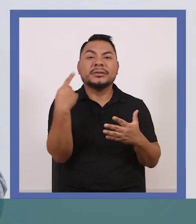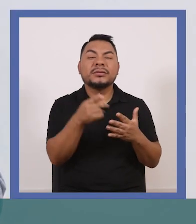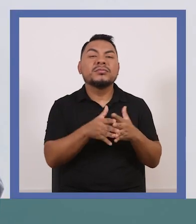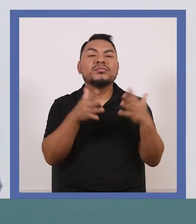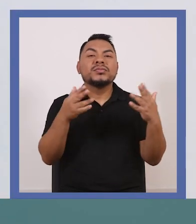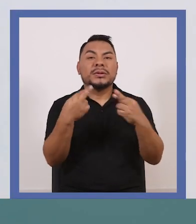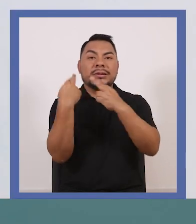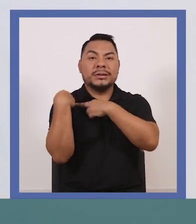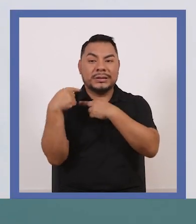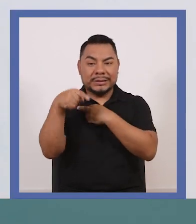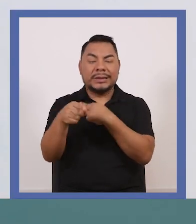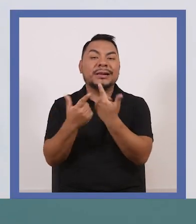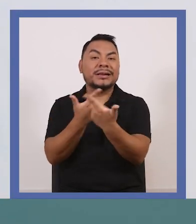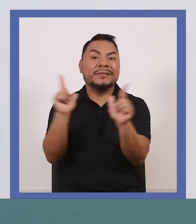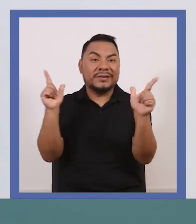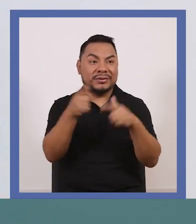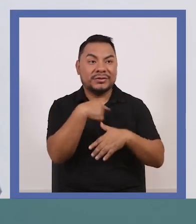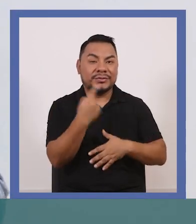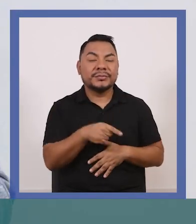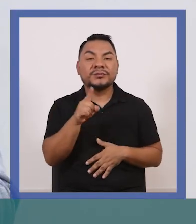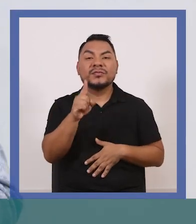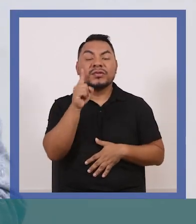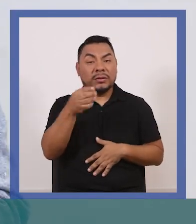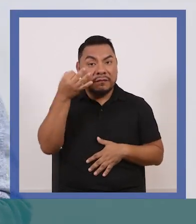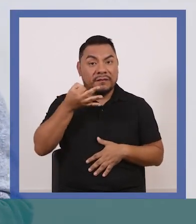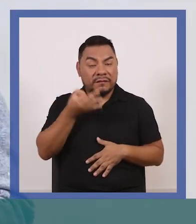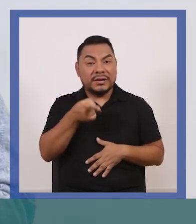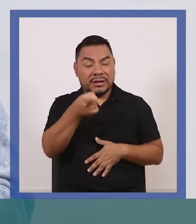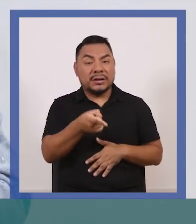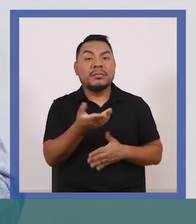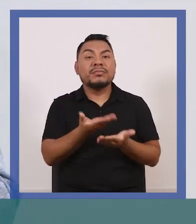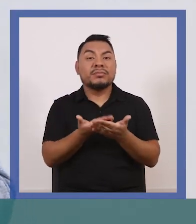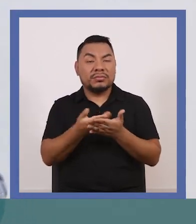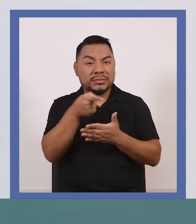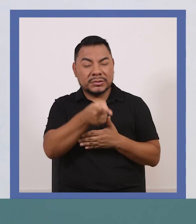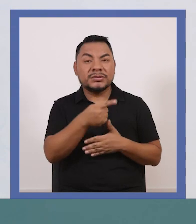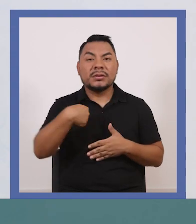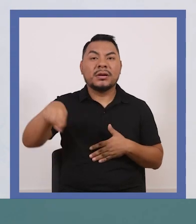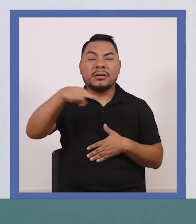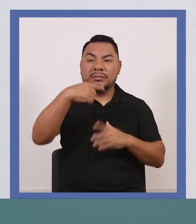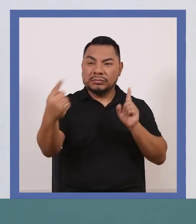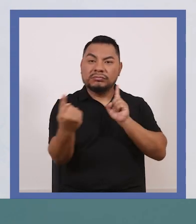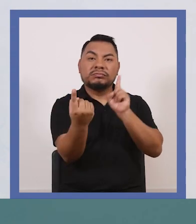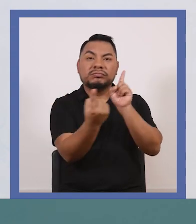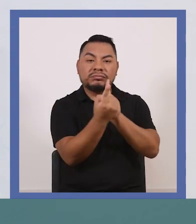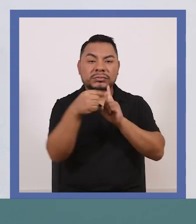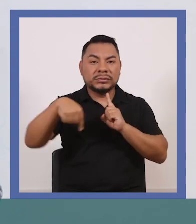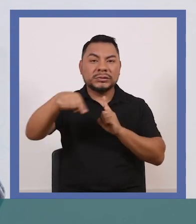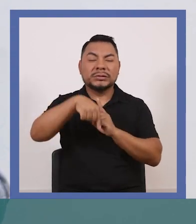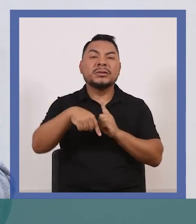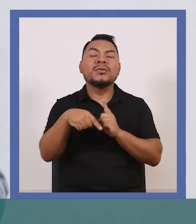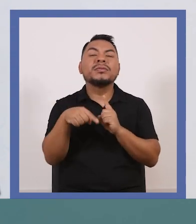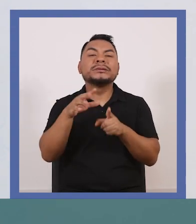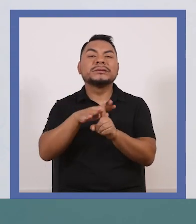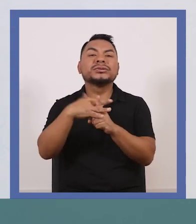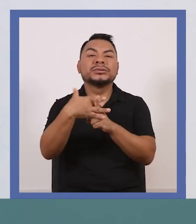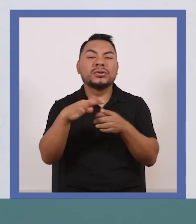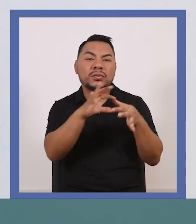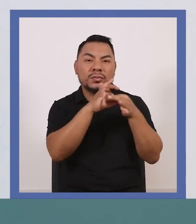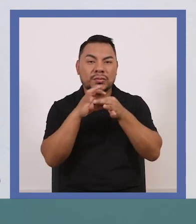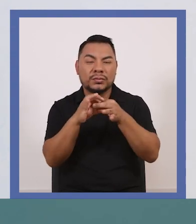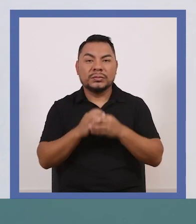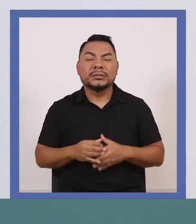de ser sumamente responsables con esa libertad. porque es la única garantía de encontrarnos frente a una situación de unidad,